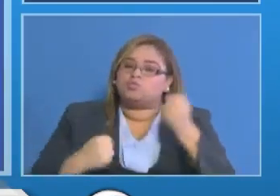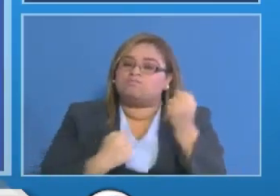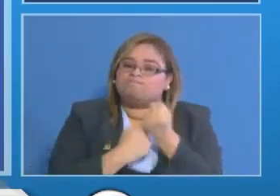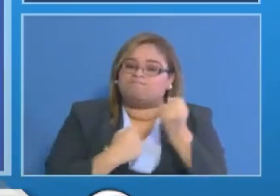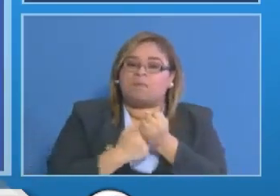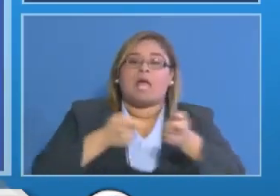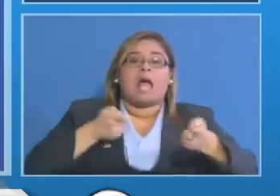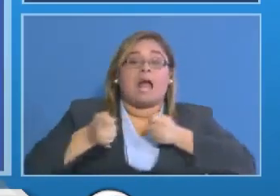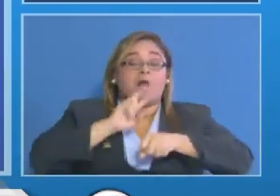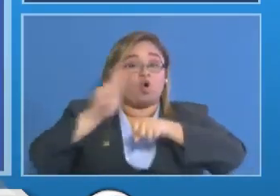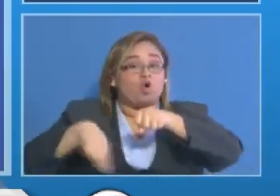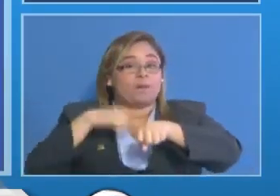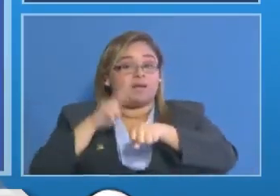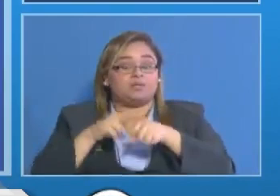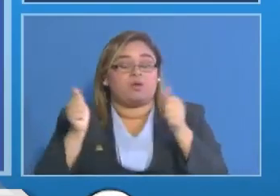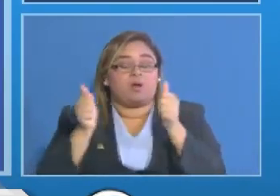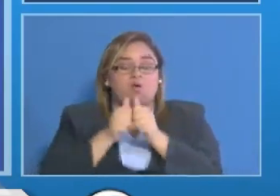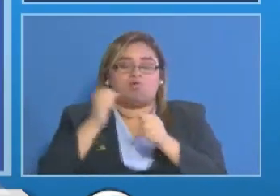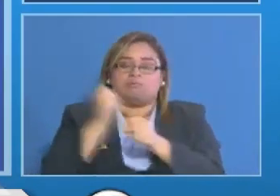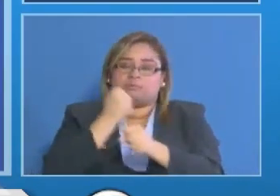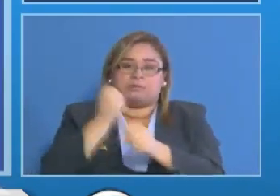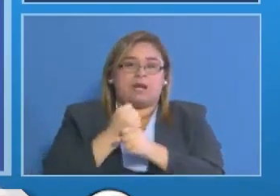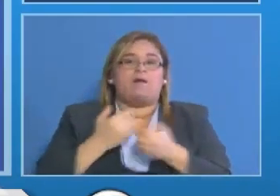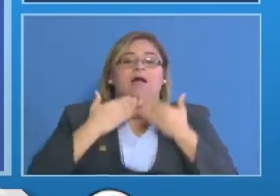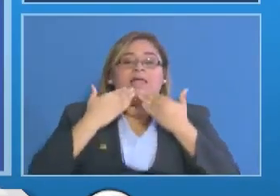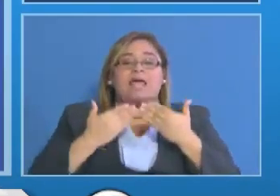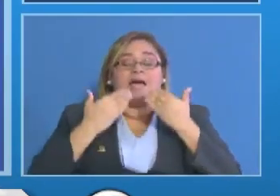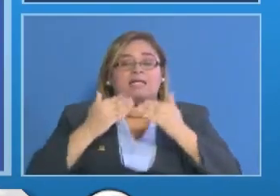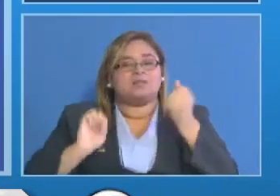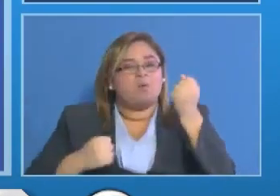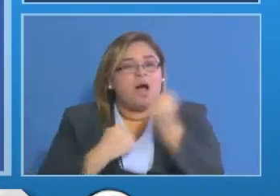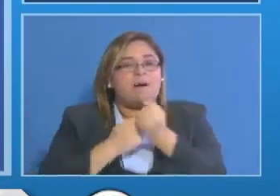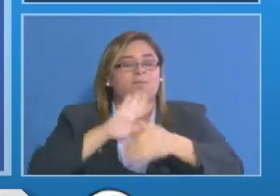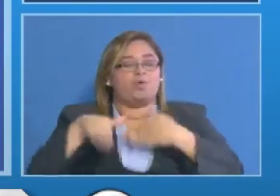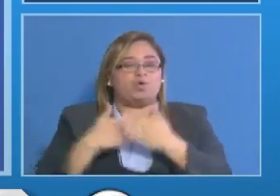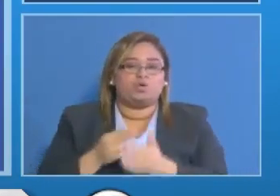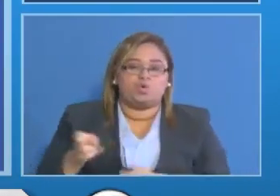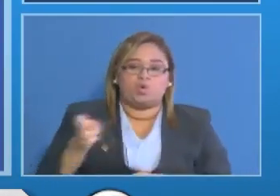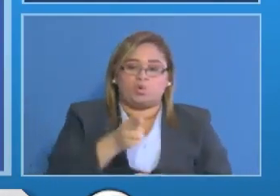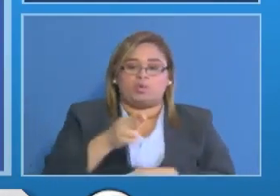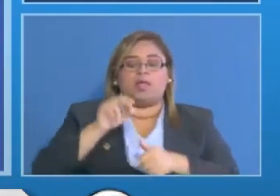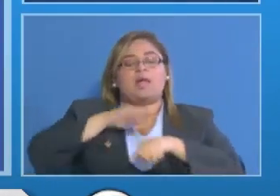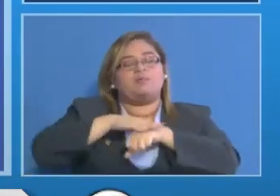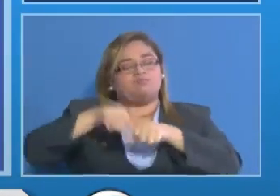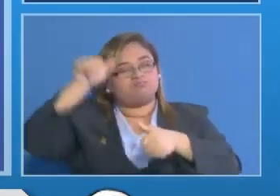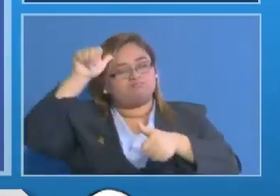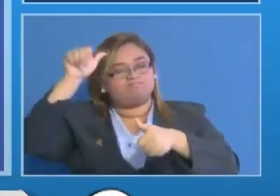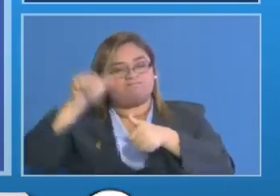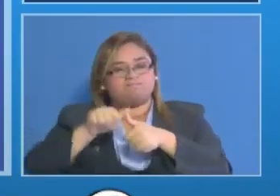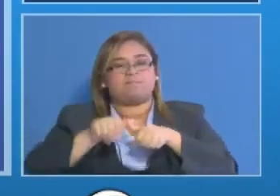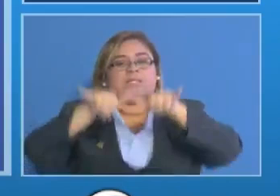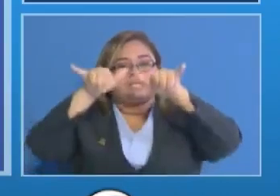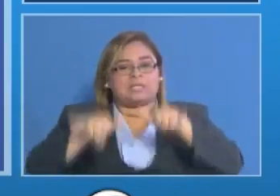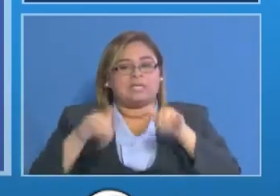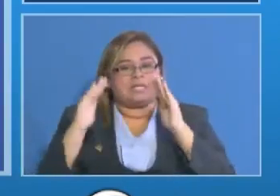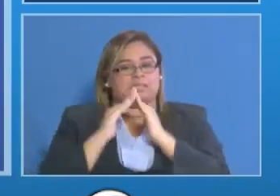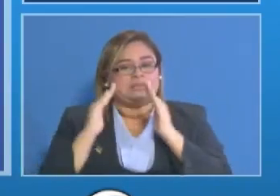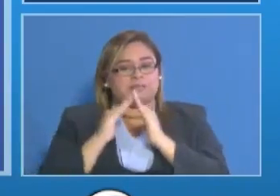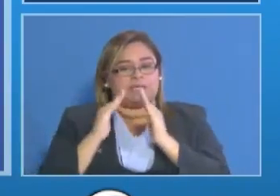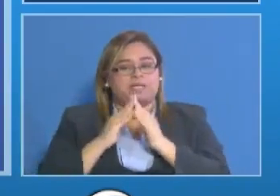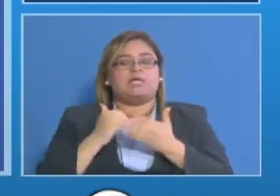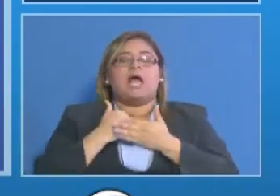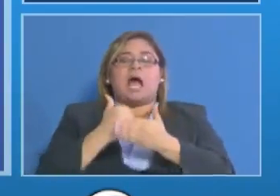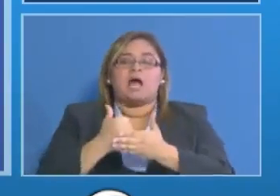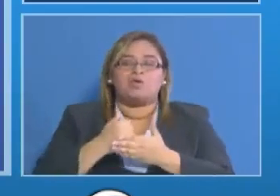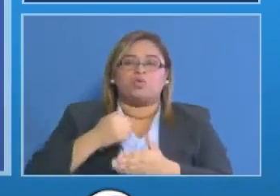economía nacional con este esfuerzo y agradecemos el apoyo de todos ustedes y les recordamos quédense en casa y